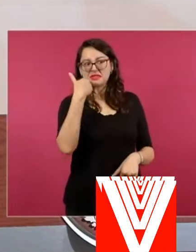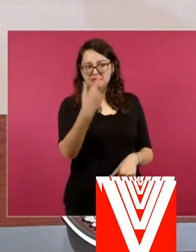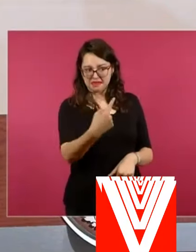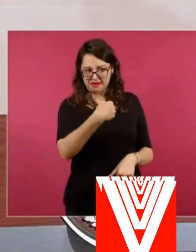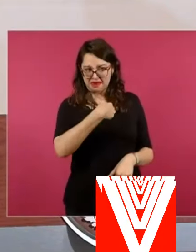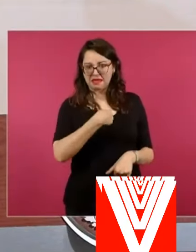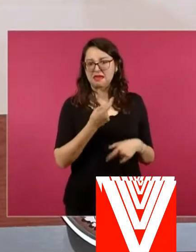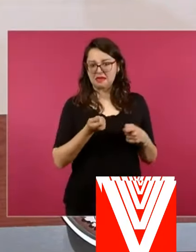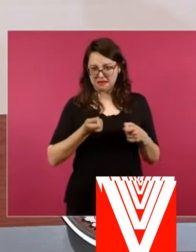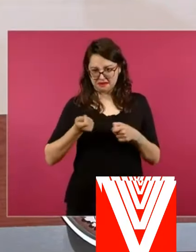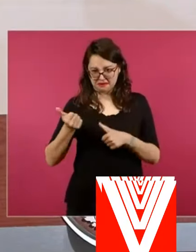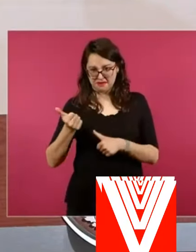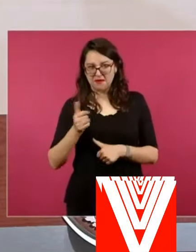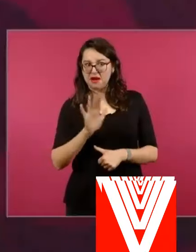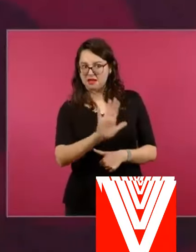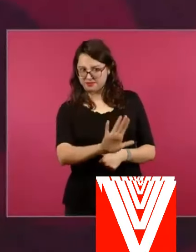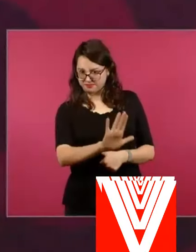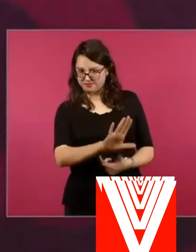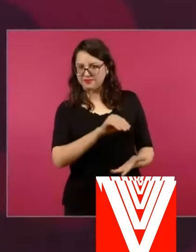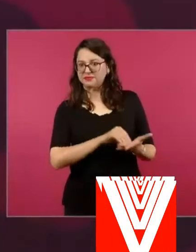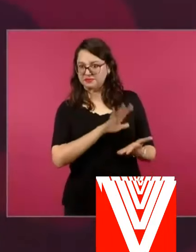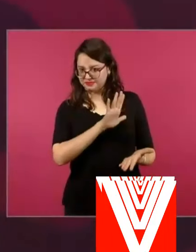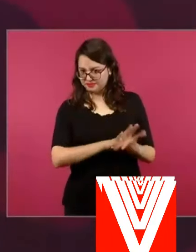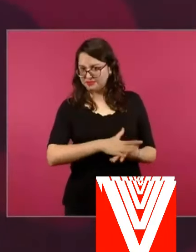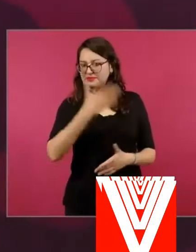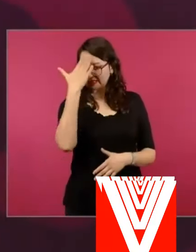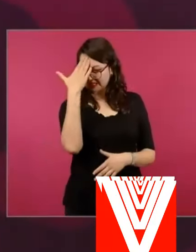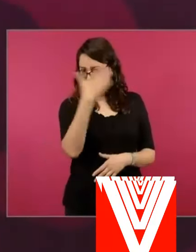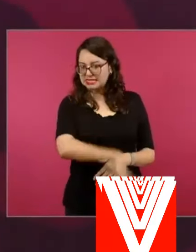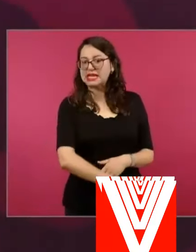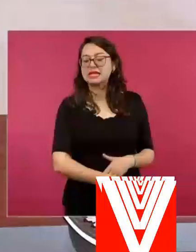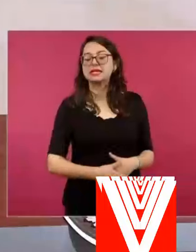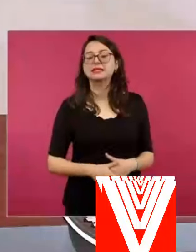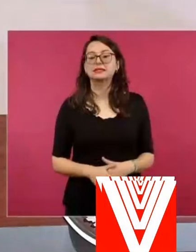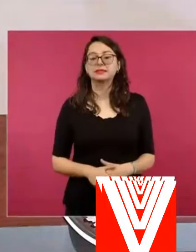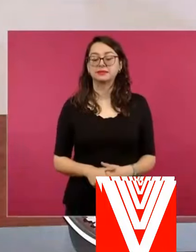que yo había pedido que lo cambiara.